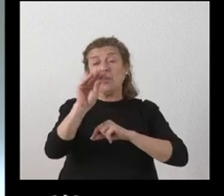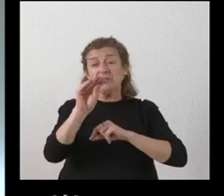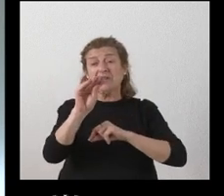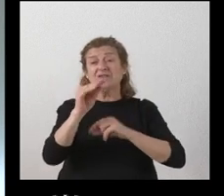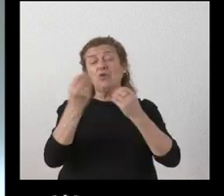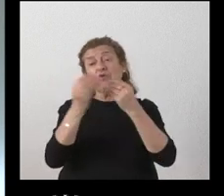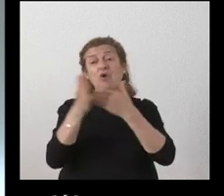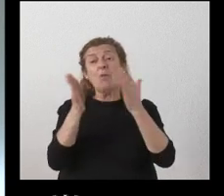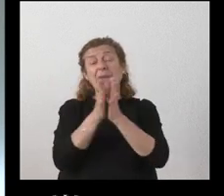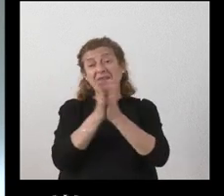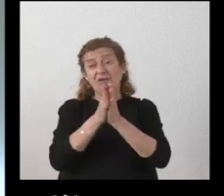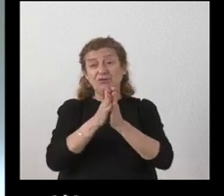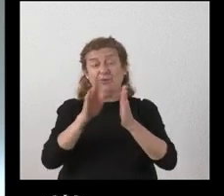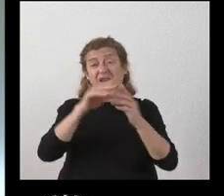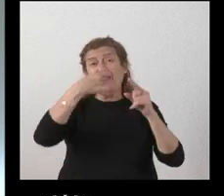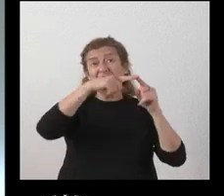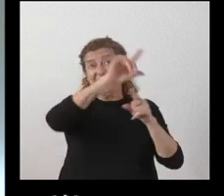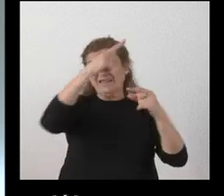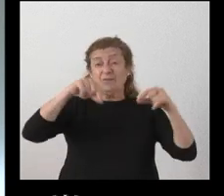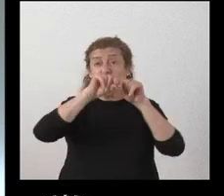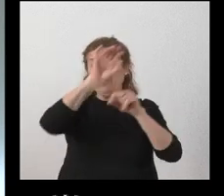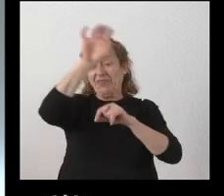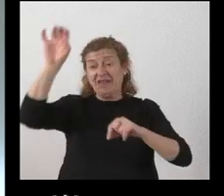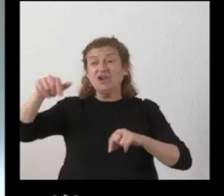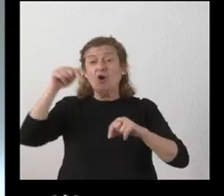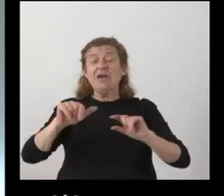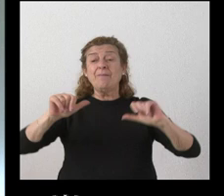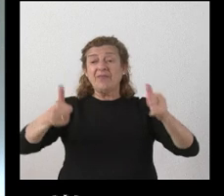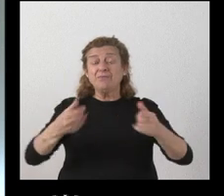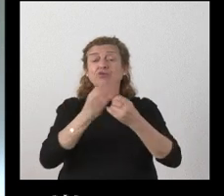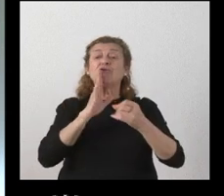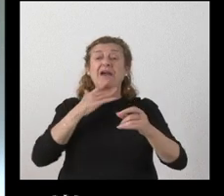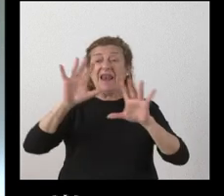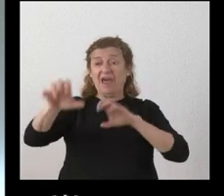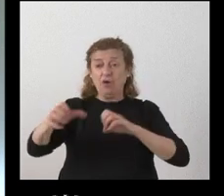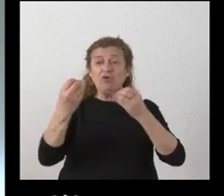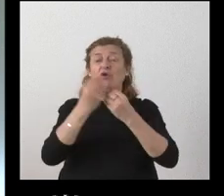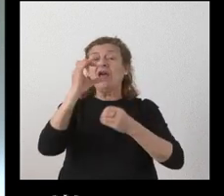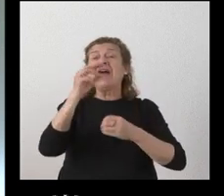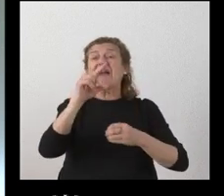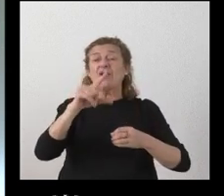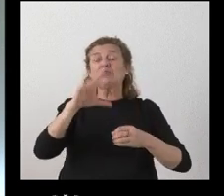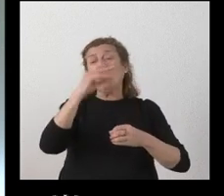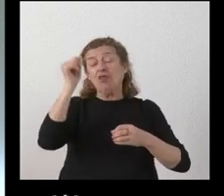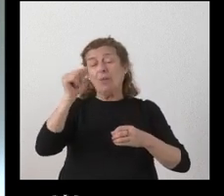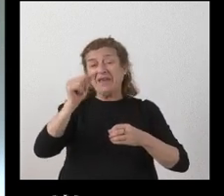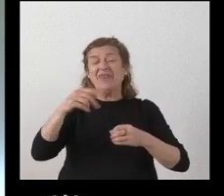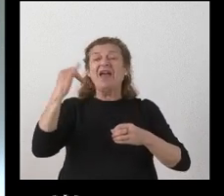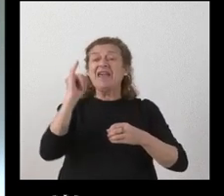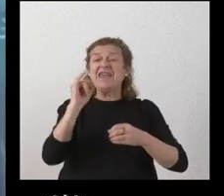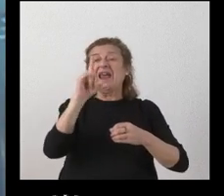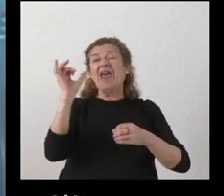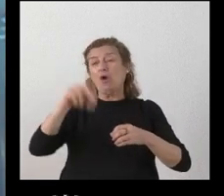compañeros que nos siguen desde las diferentes provincias hoy lo iniciamos en León con Carlos Domínguez de Ileón cuando quieras Carlos adelante